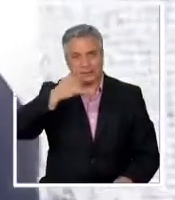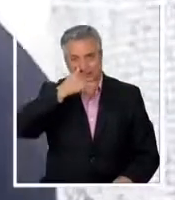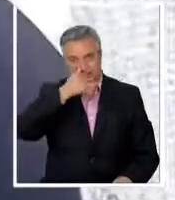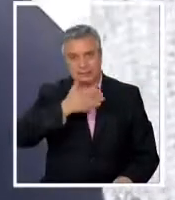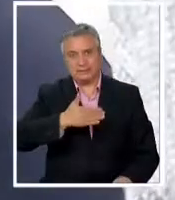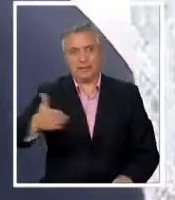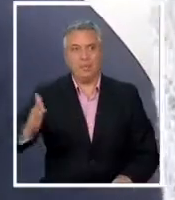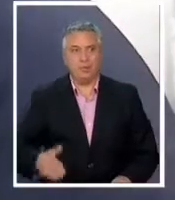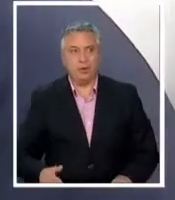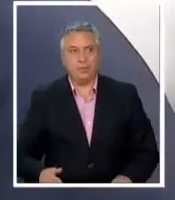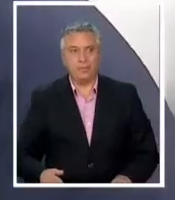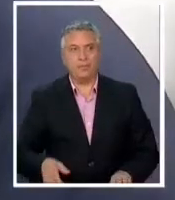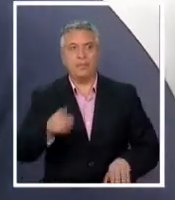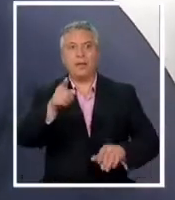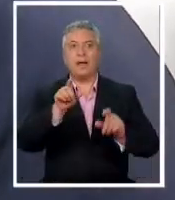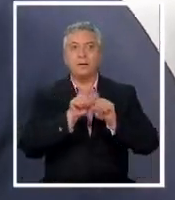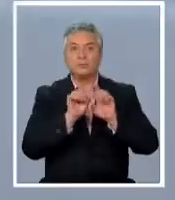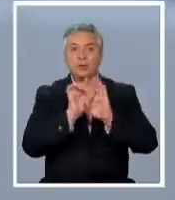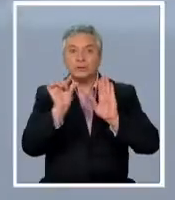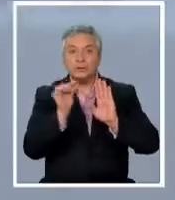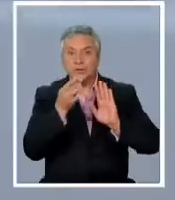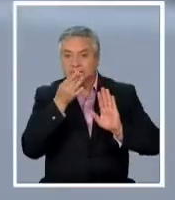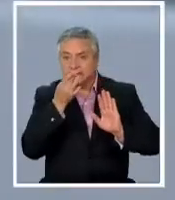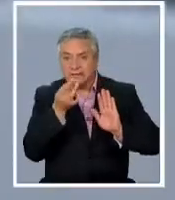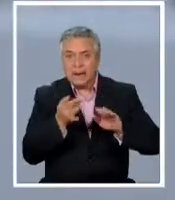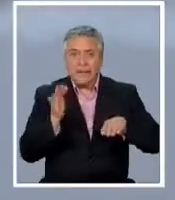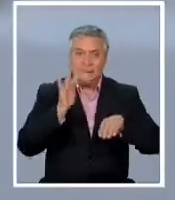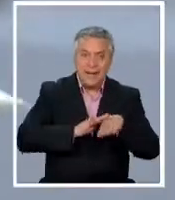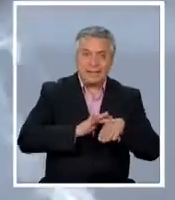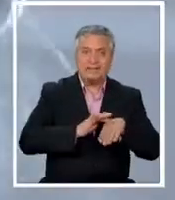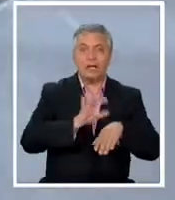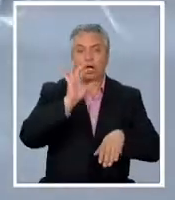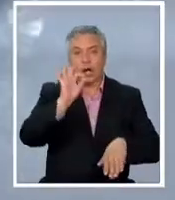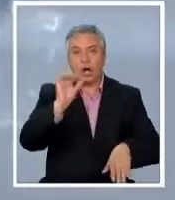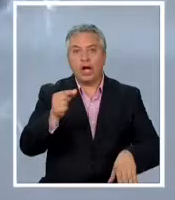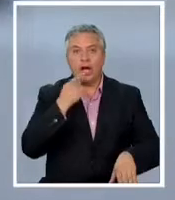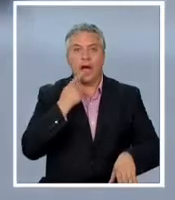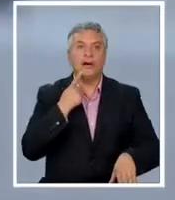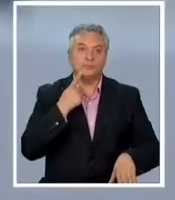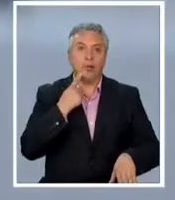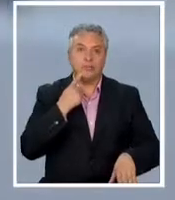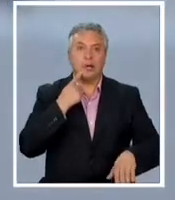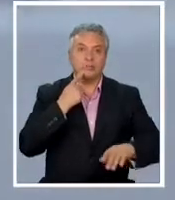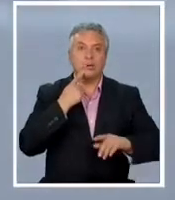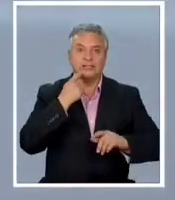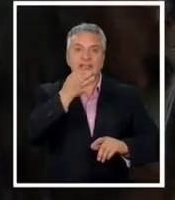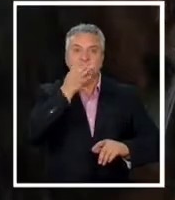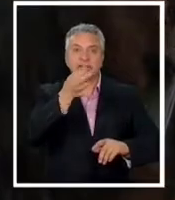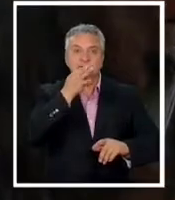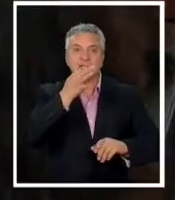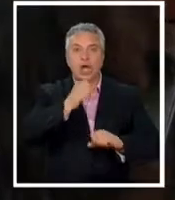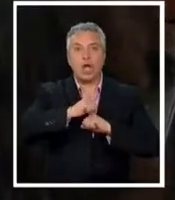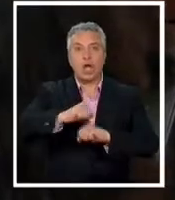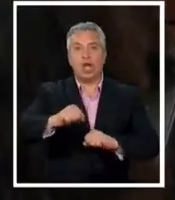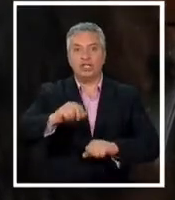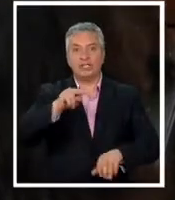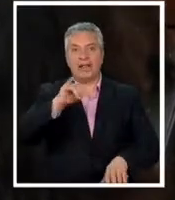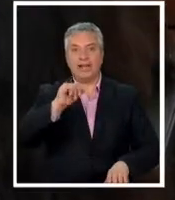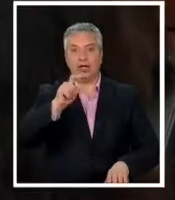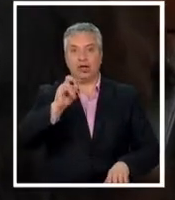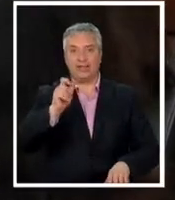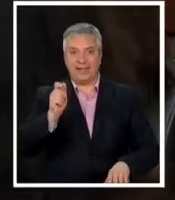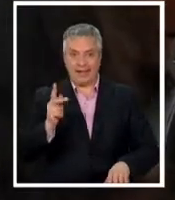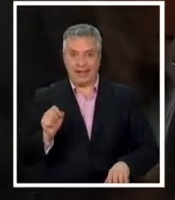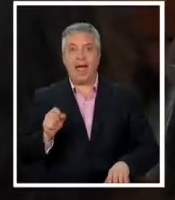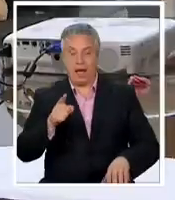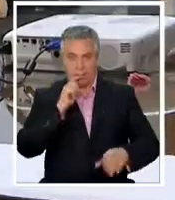fármacos parches o chicles de nicotina son los únicos medicamentos que sí pueden ayudar a dejar atrás el cigarro durante esta jornada el